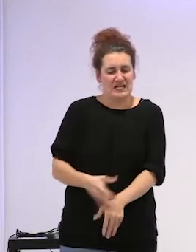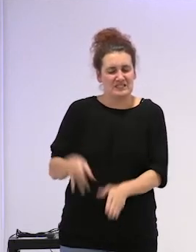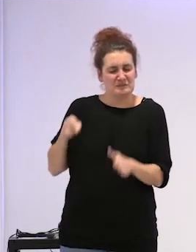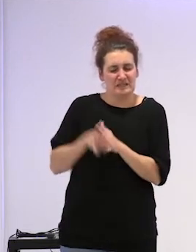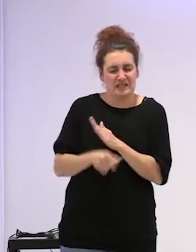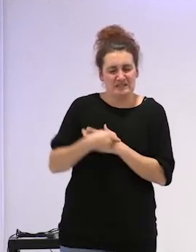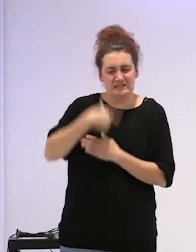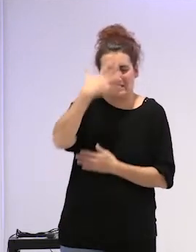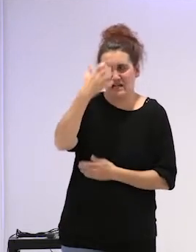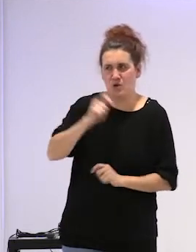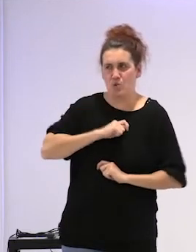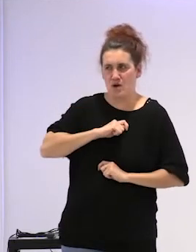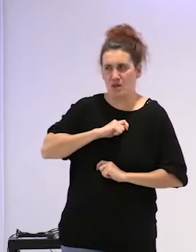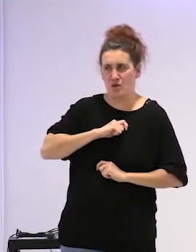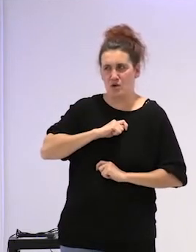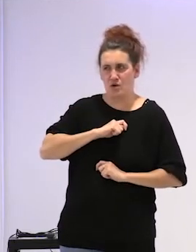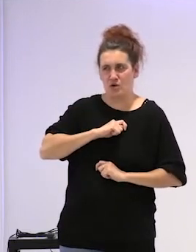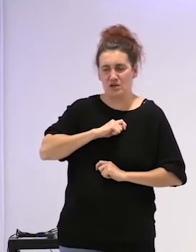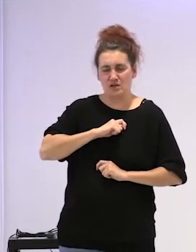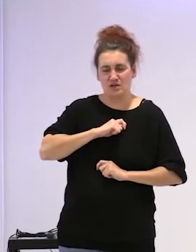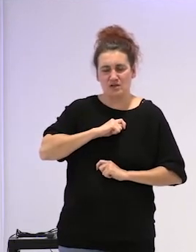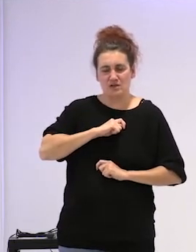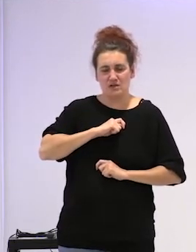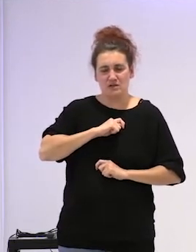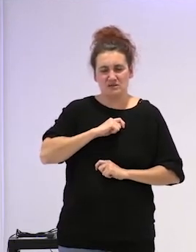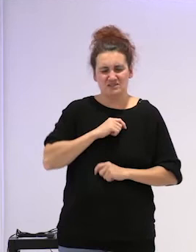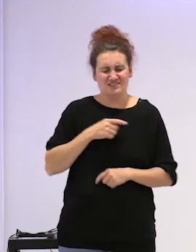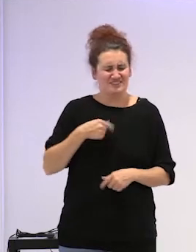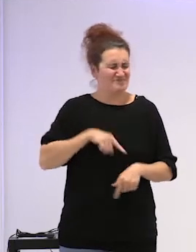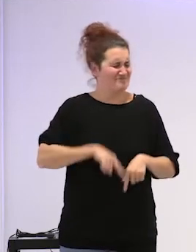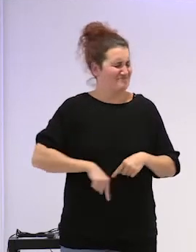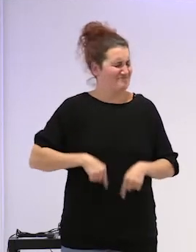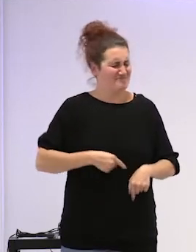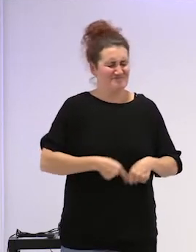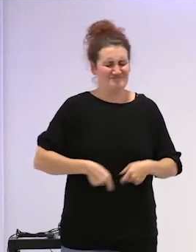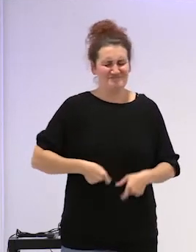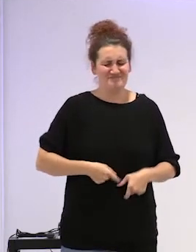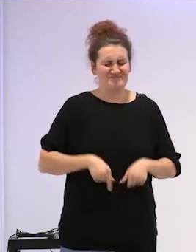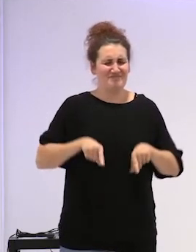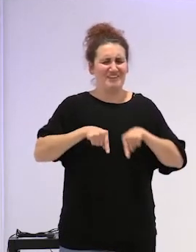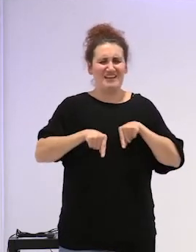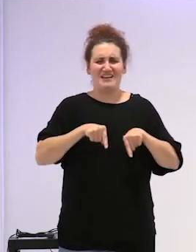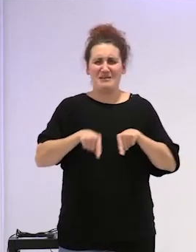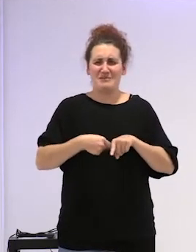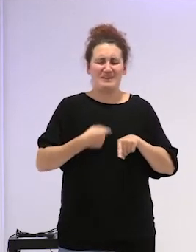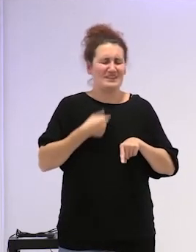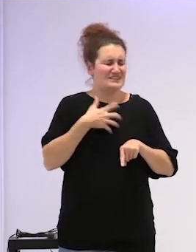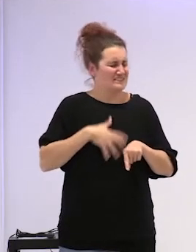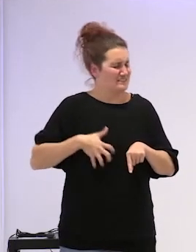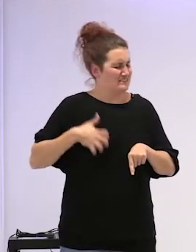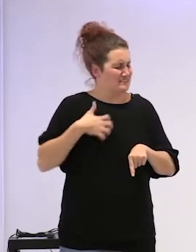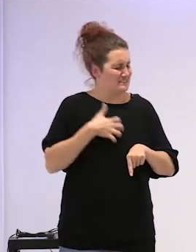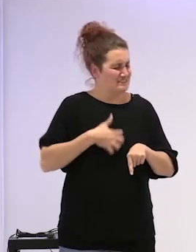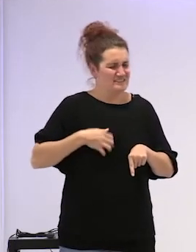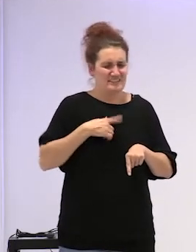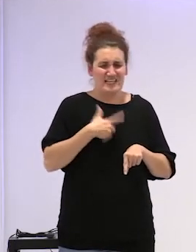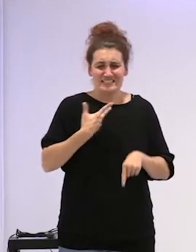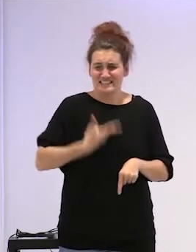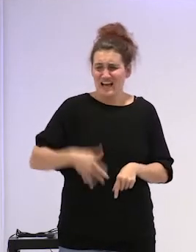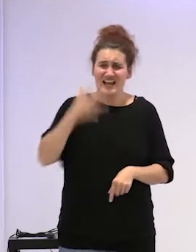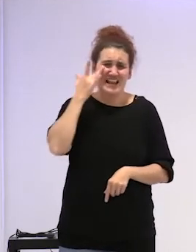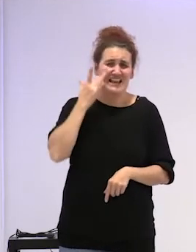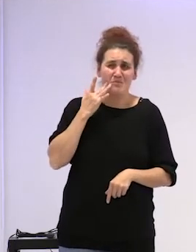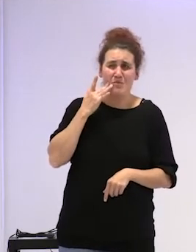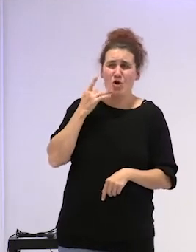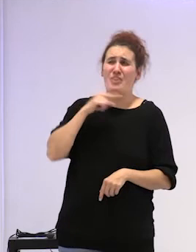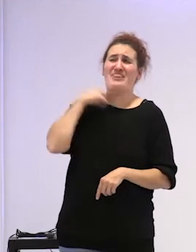recuerdo el escozor se adueñó infinito de mi entrepierna limpio mi sangre de un delito